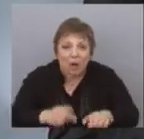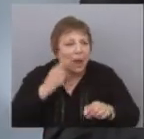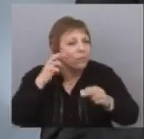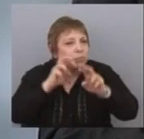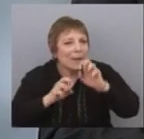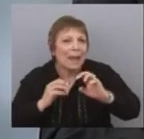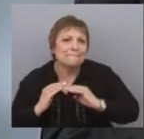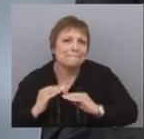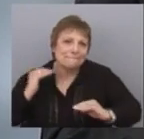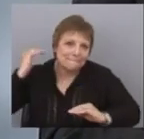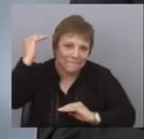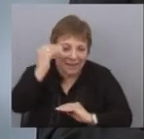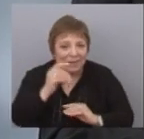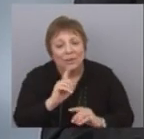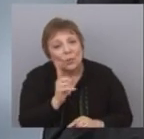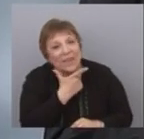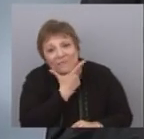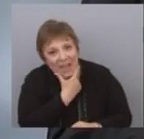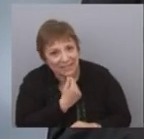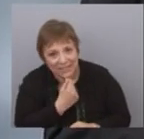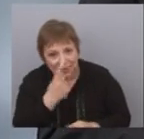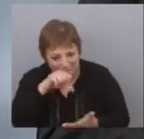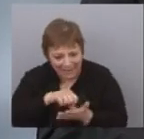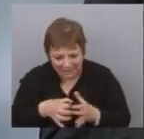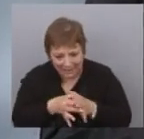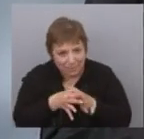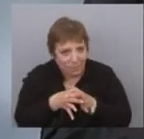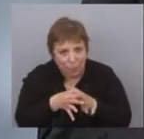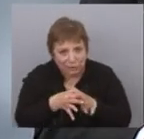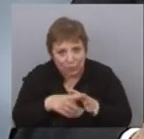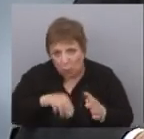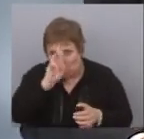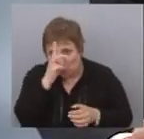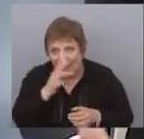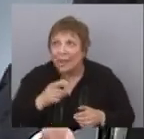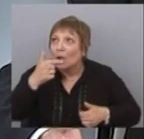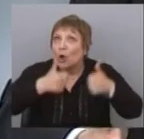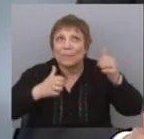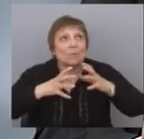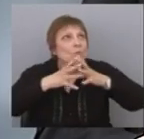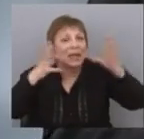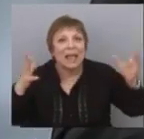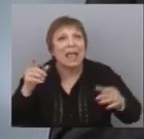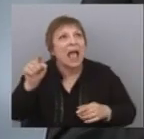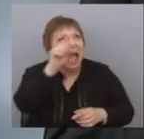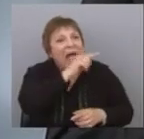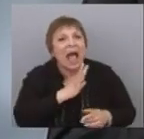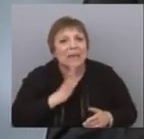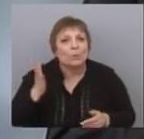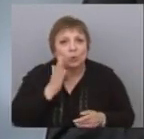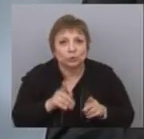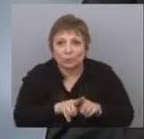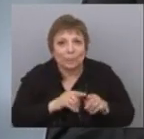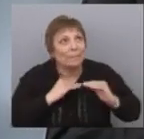Esas cosas no son sencillas para un país chico, en un mundo altamente competitivo, o en una región que produce cosas similares. Por lo tanto,